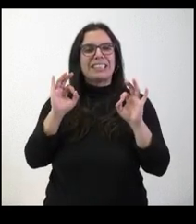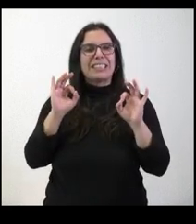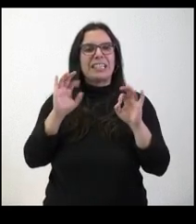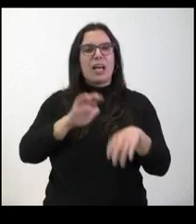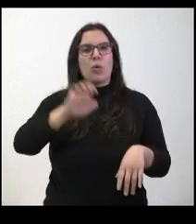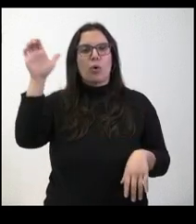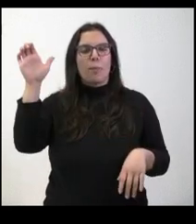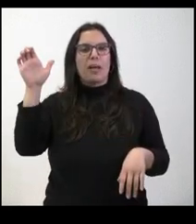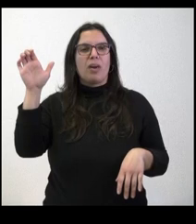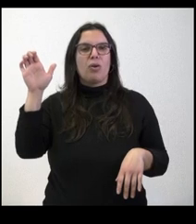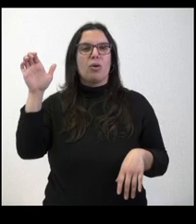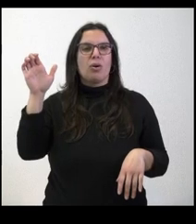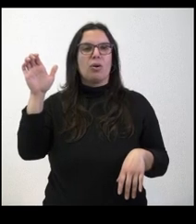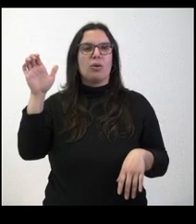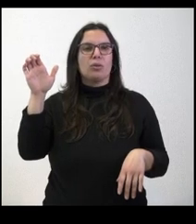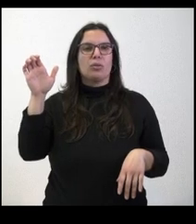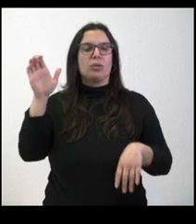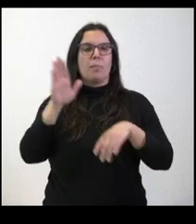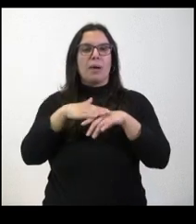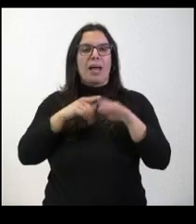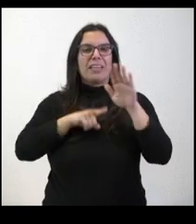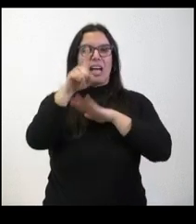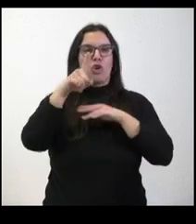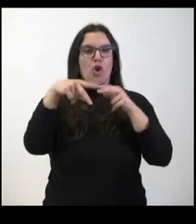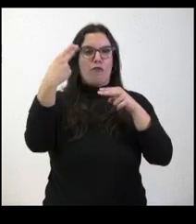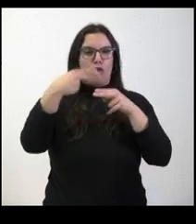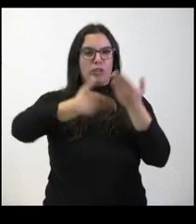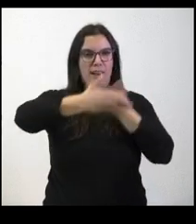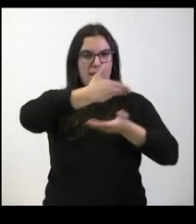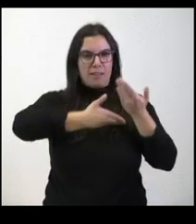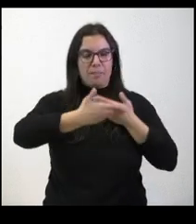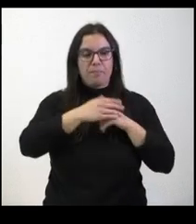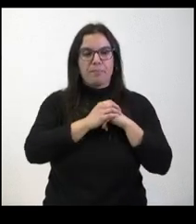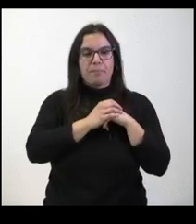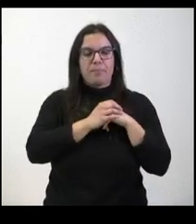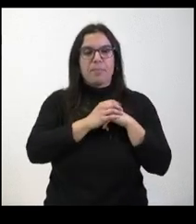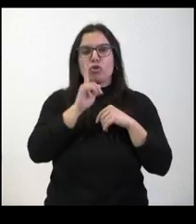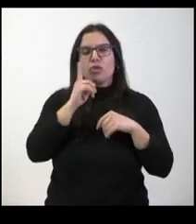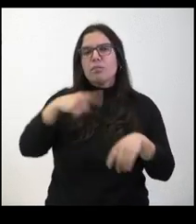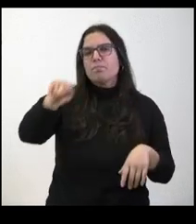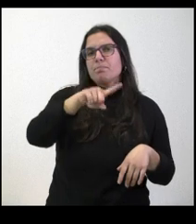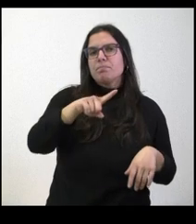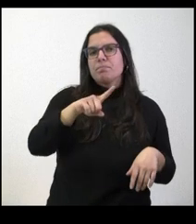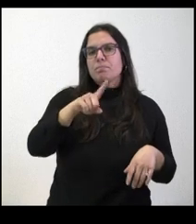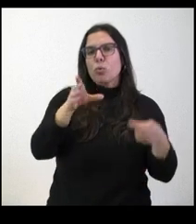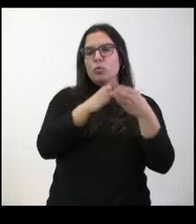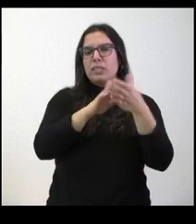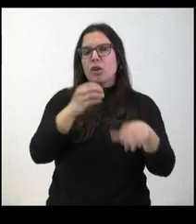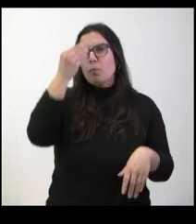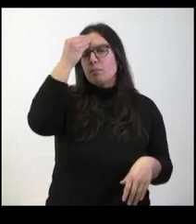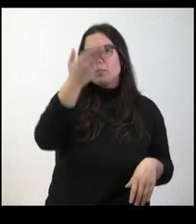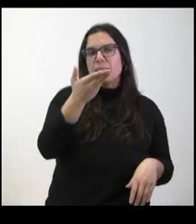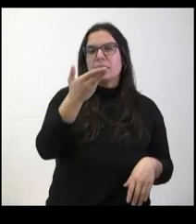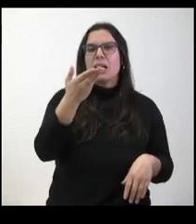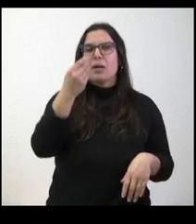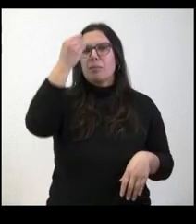europeos, un poco de desarrollo transfronterizo. No sé qué idea tiene la Junta, si coinciden que está un